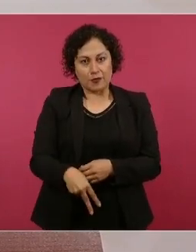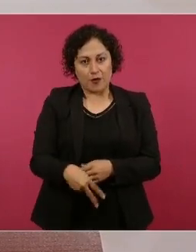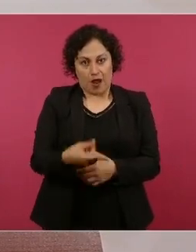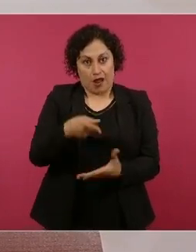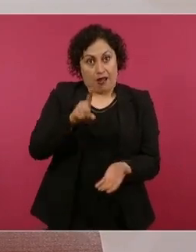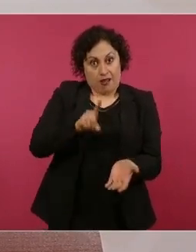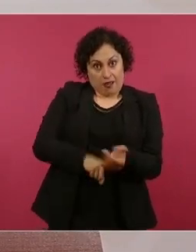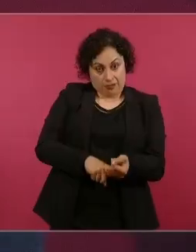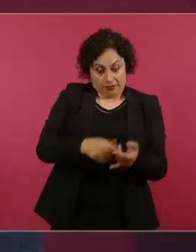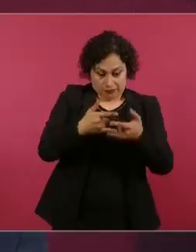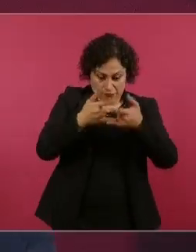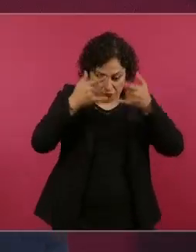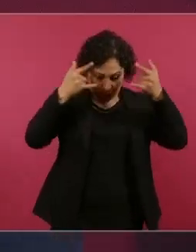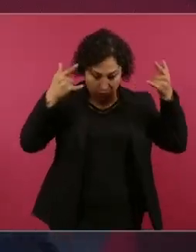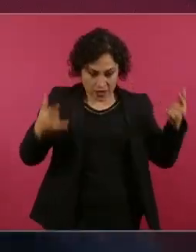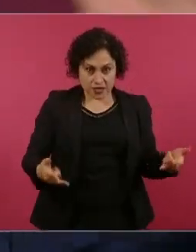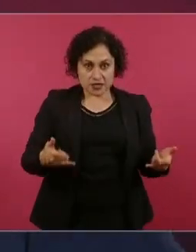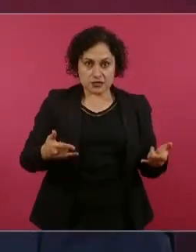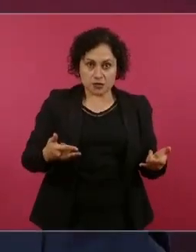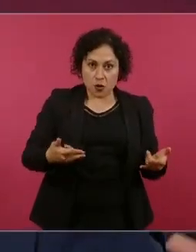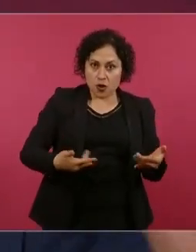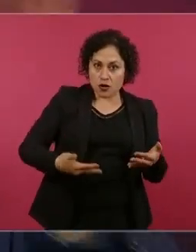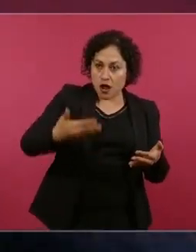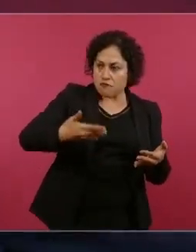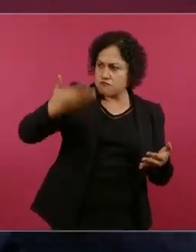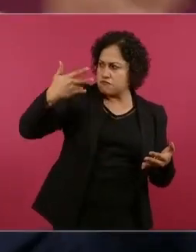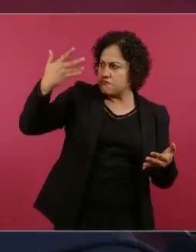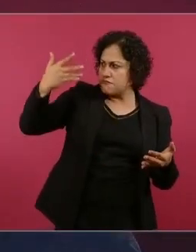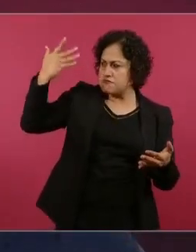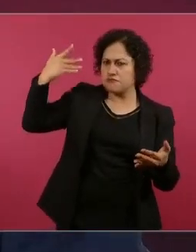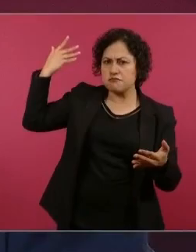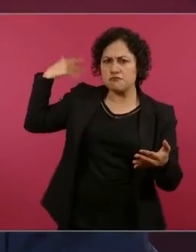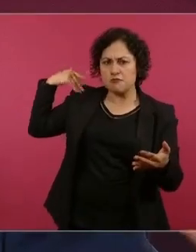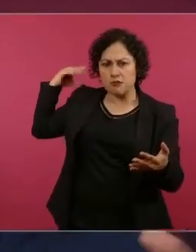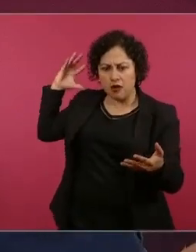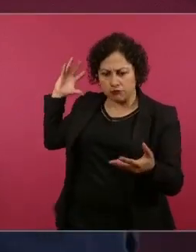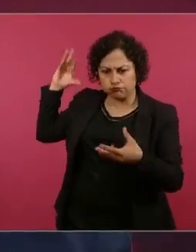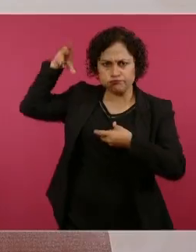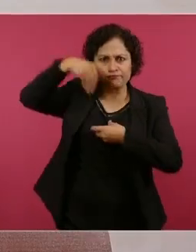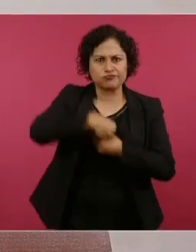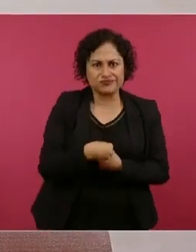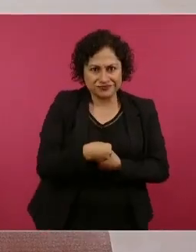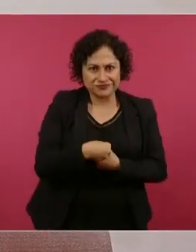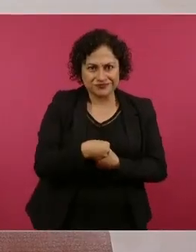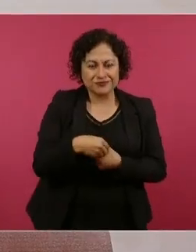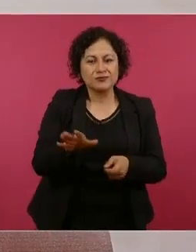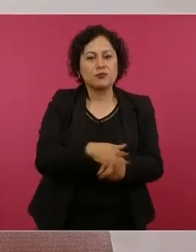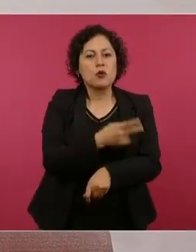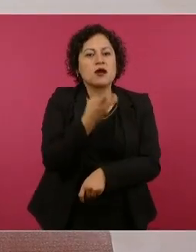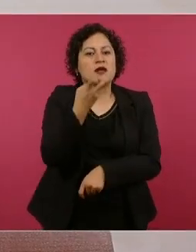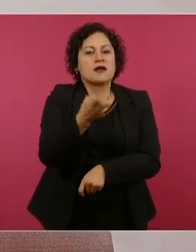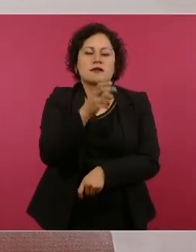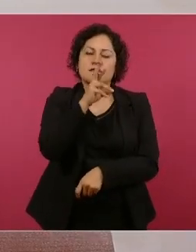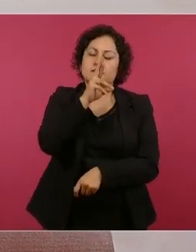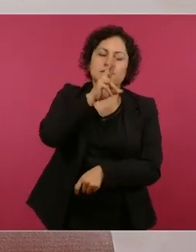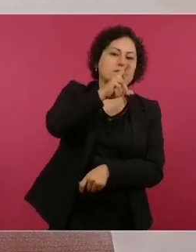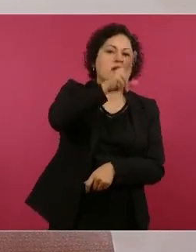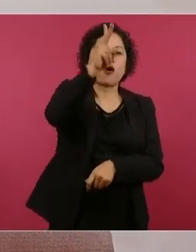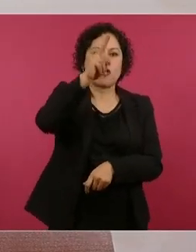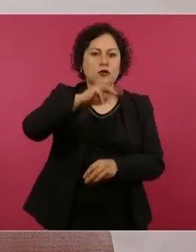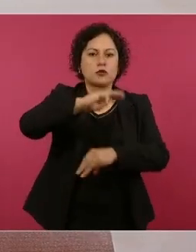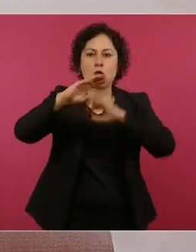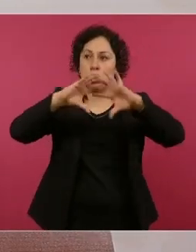que es de lo mejor en el mundo, nuestra historia.